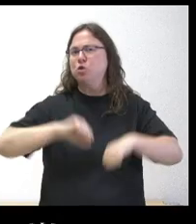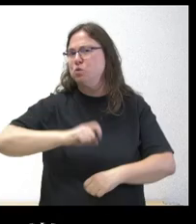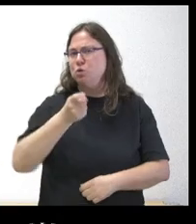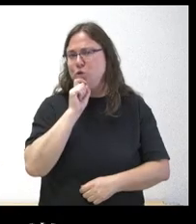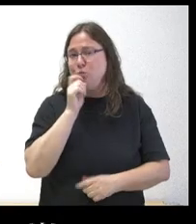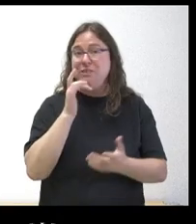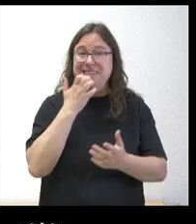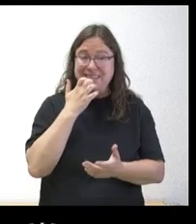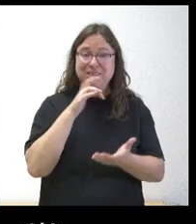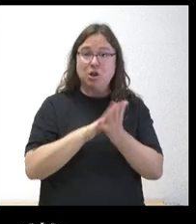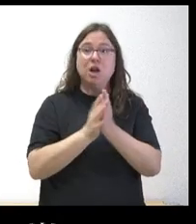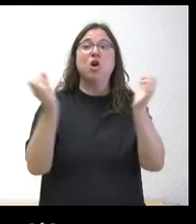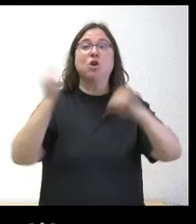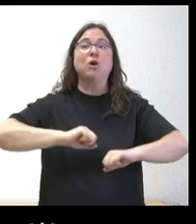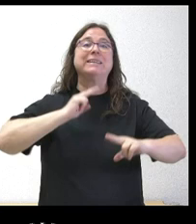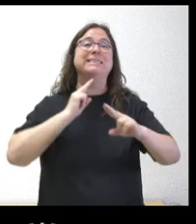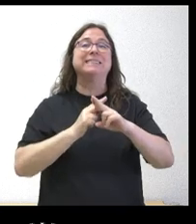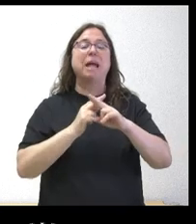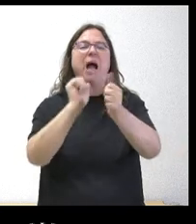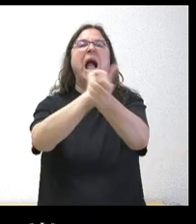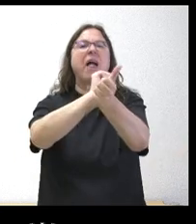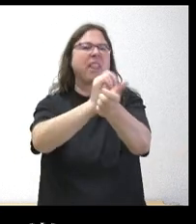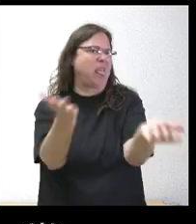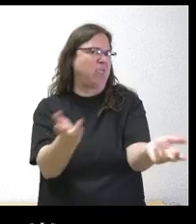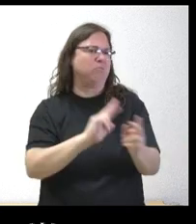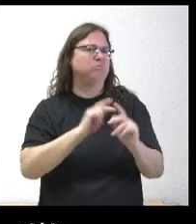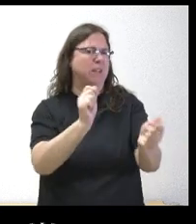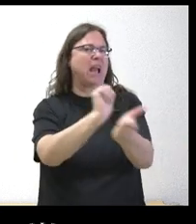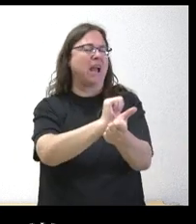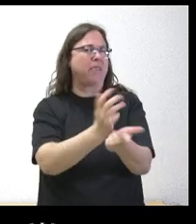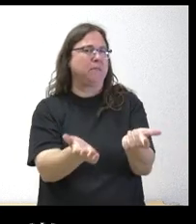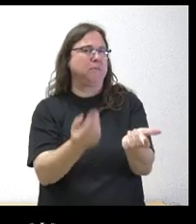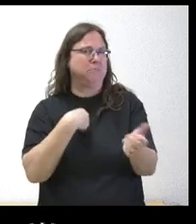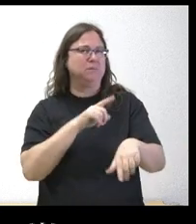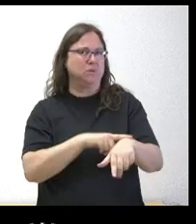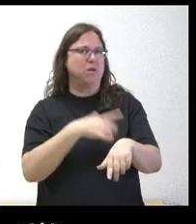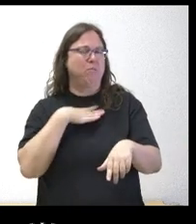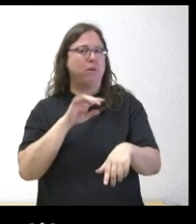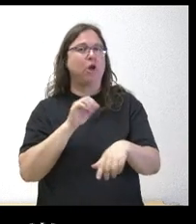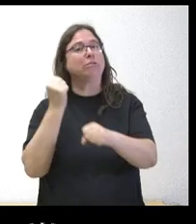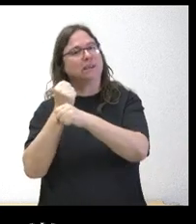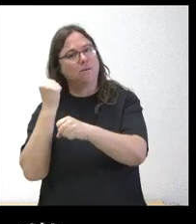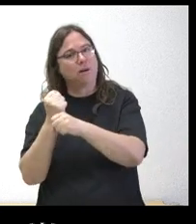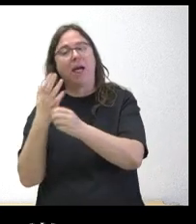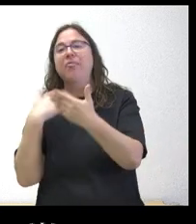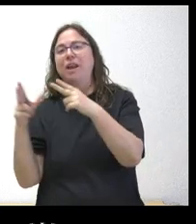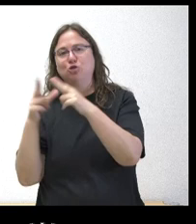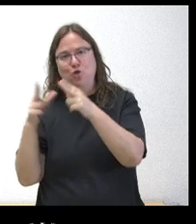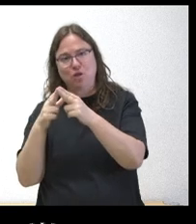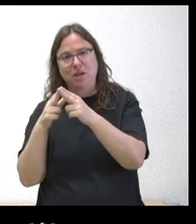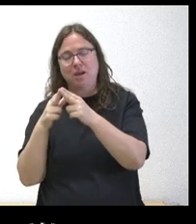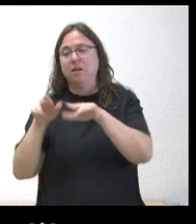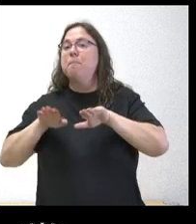ese consenso lo llaman a estar encadenados? No sé cómo es compatible trabajar en el diálogo social de manera